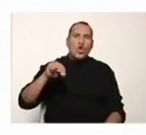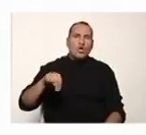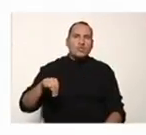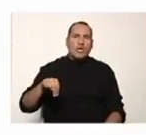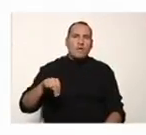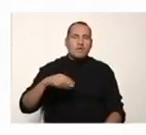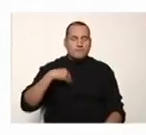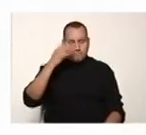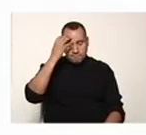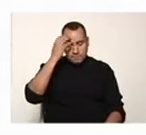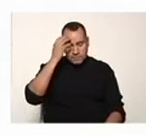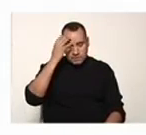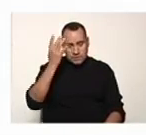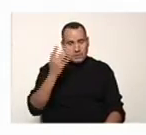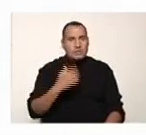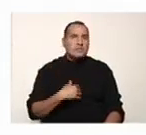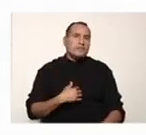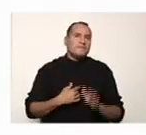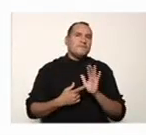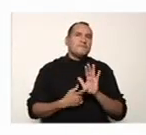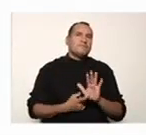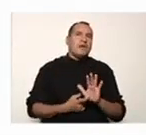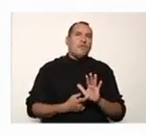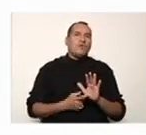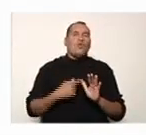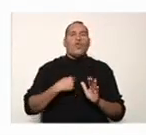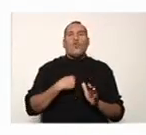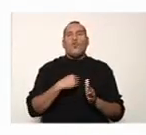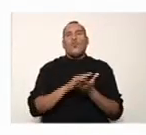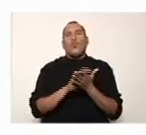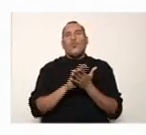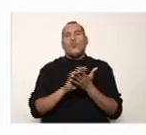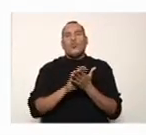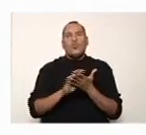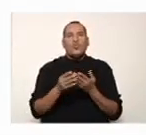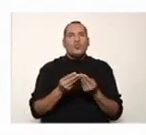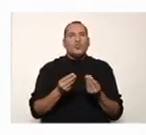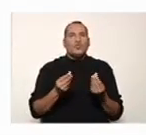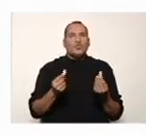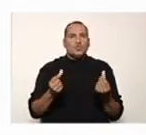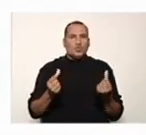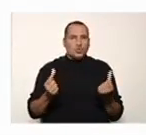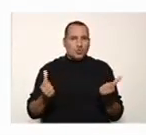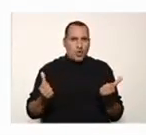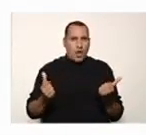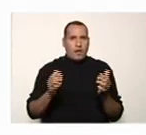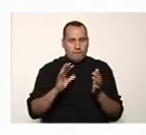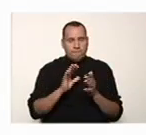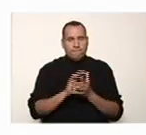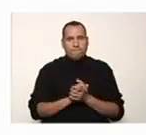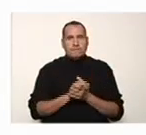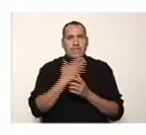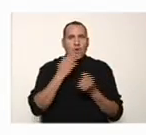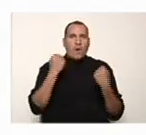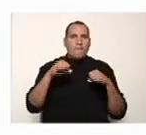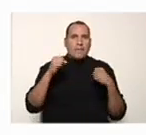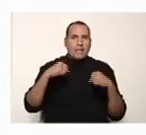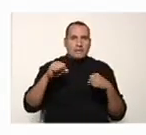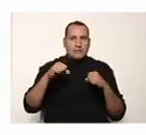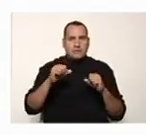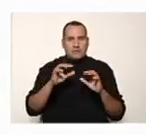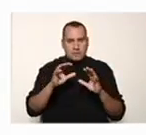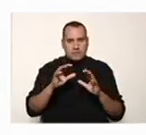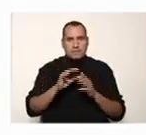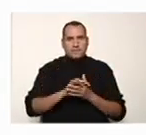considerando de que esto es la premisa que nos va a permitir resolver los casos de cada uno de los productos notables que